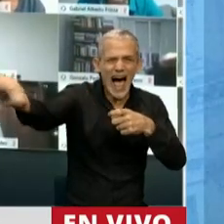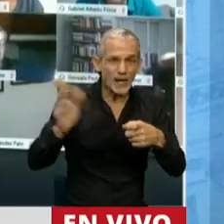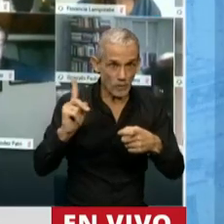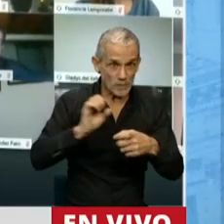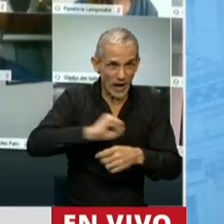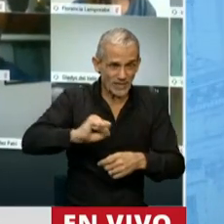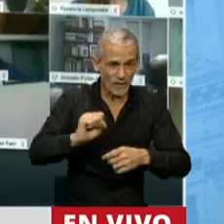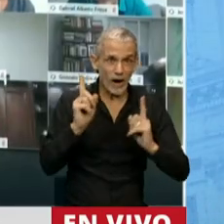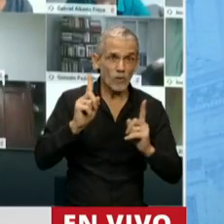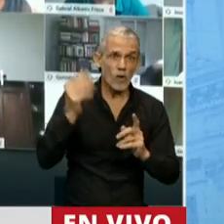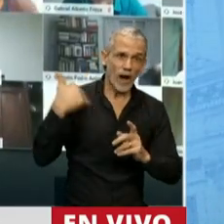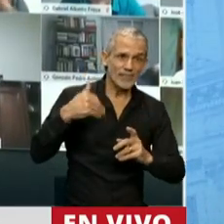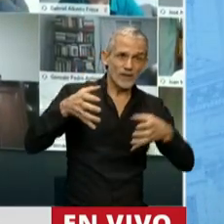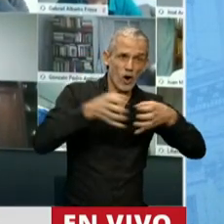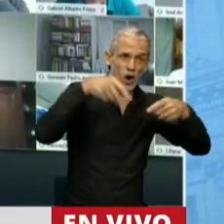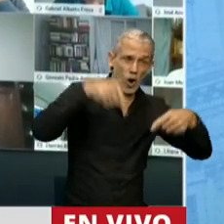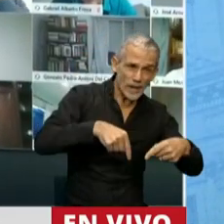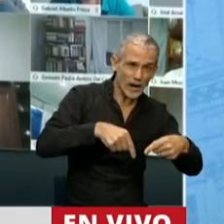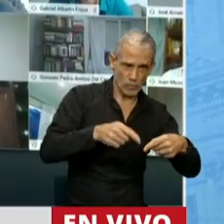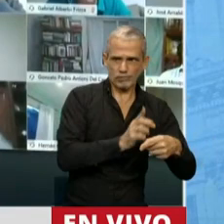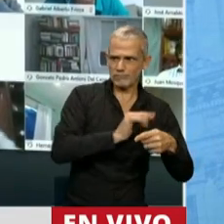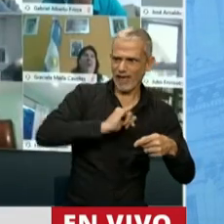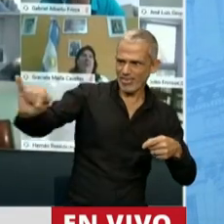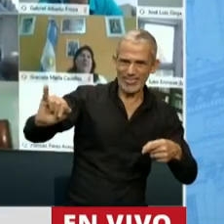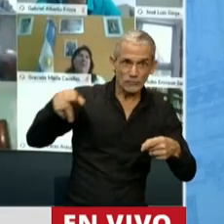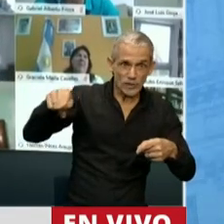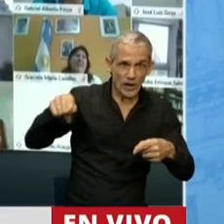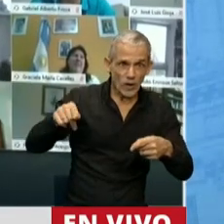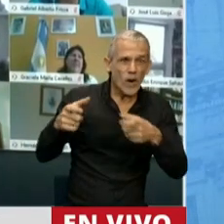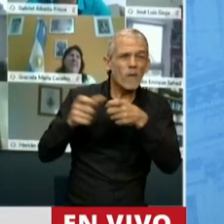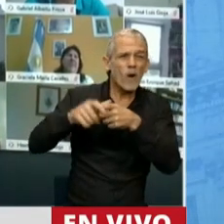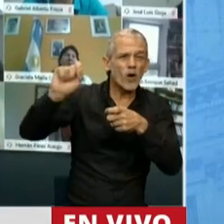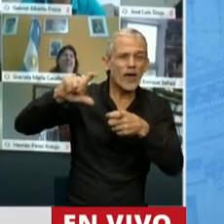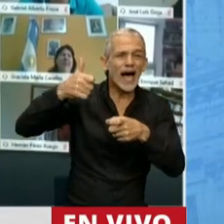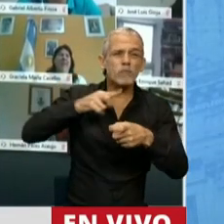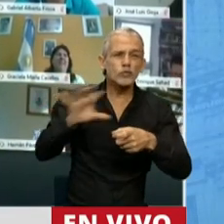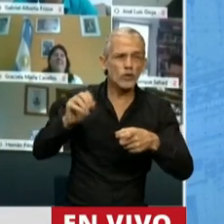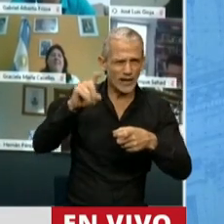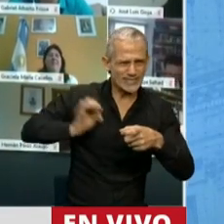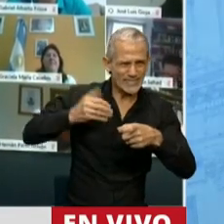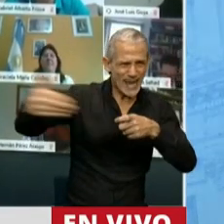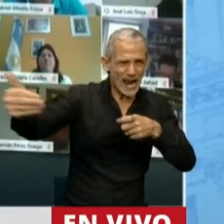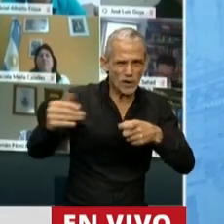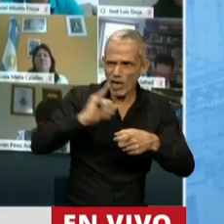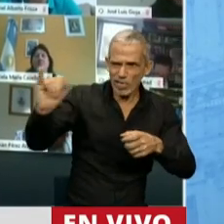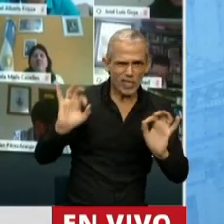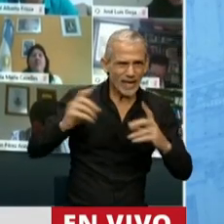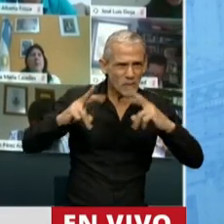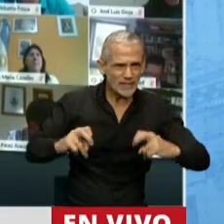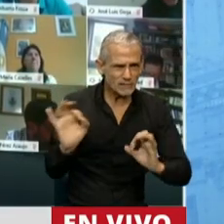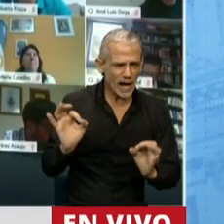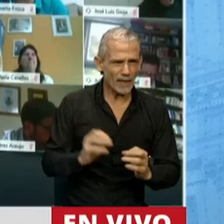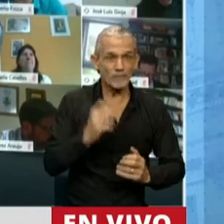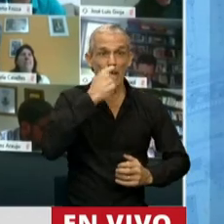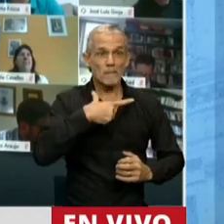que denunciaron los que hoy están en el gobierno, ni siquiera eso, nada se investigó como hemos reclamado. Entonces, Macri nos